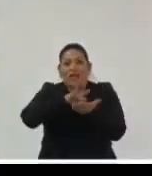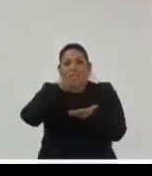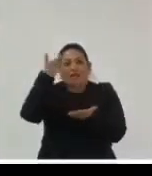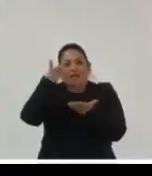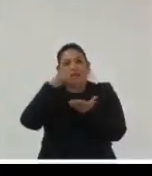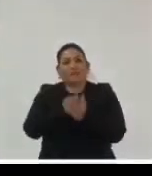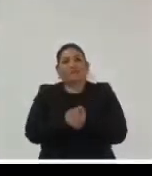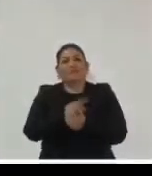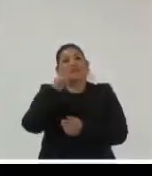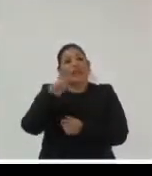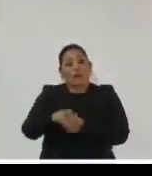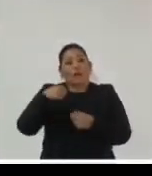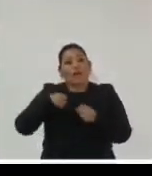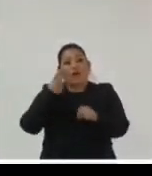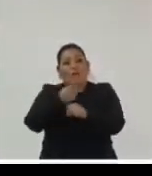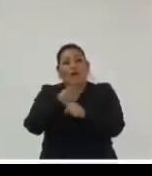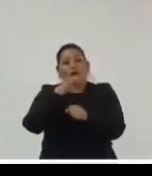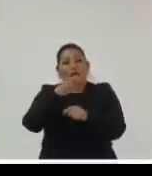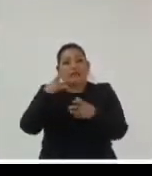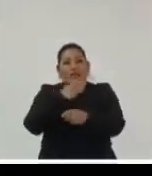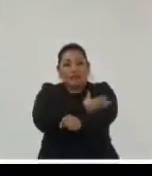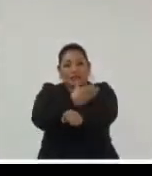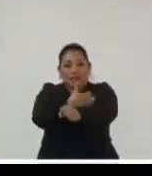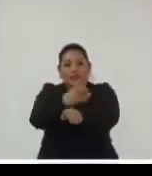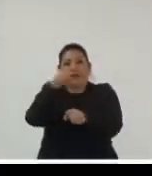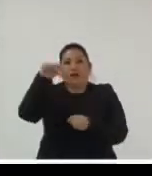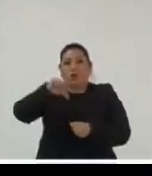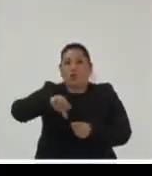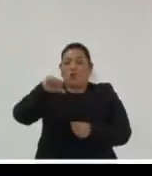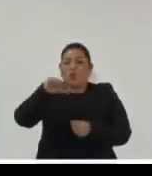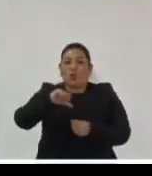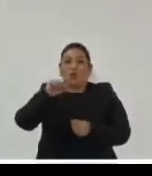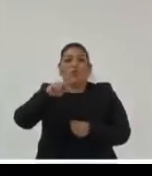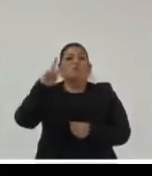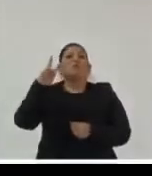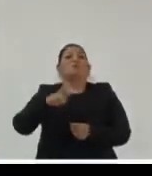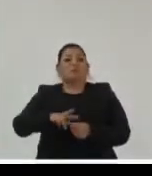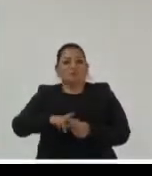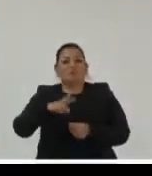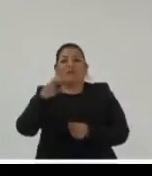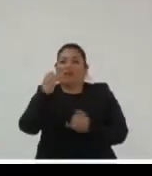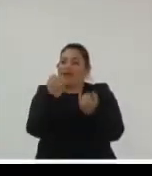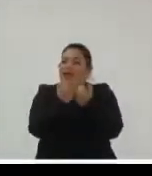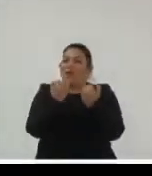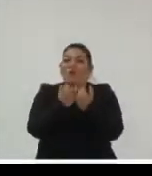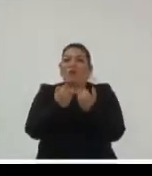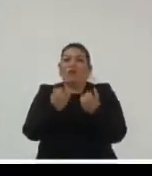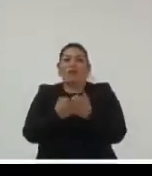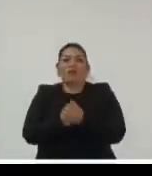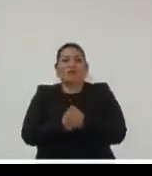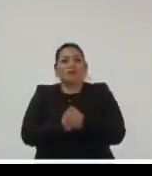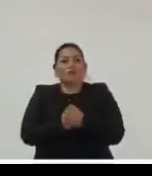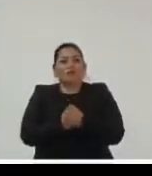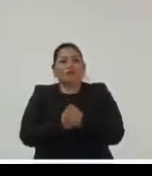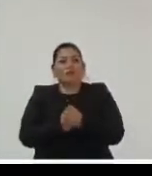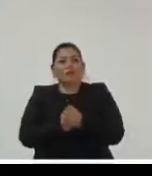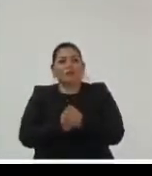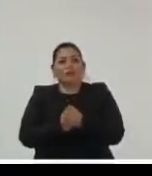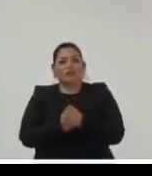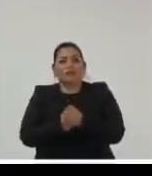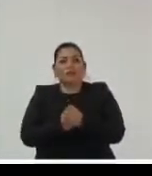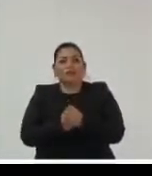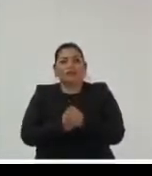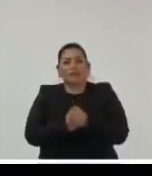agradecerles ¿verdad? la oportunidad de acompañarles el día de hoy la verdad es que al igual que que mi